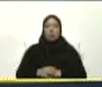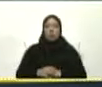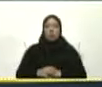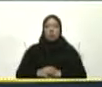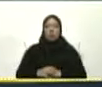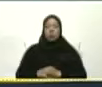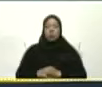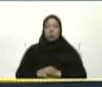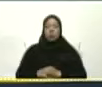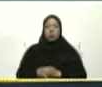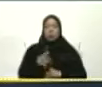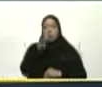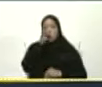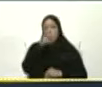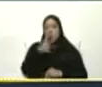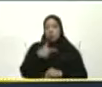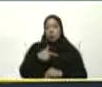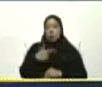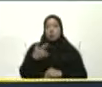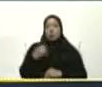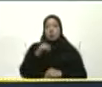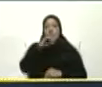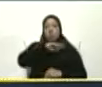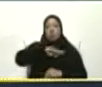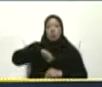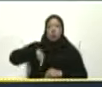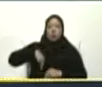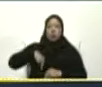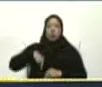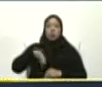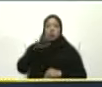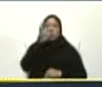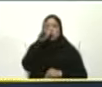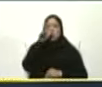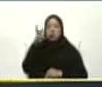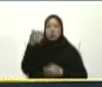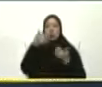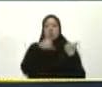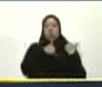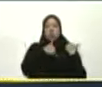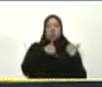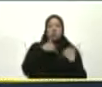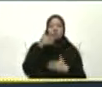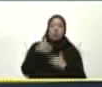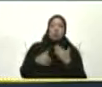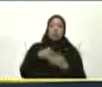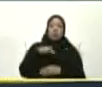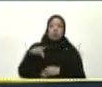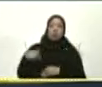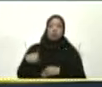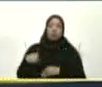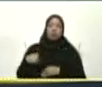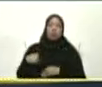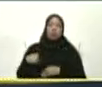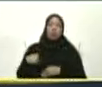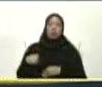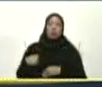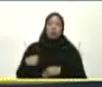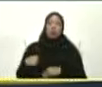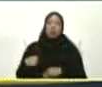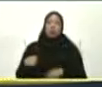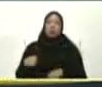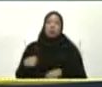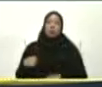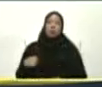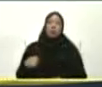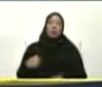Yo soy bromista Pues yo Tengo ese Ese error En mi vida Pues Yo ando con Mi